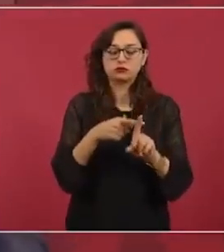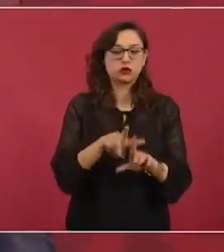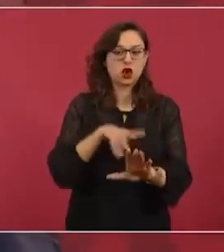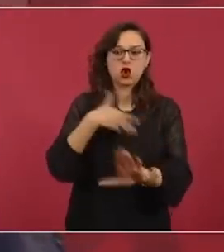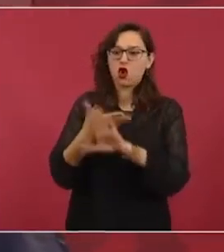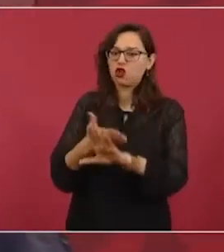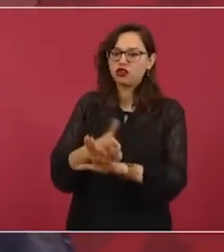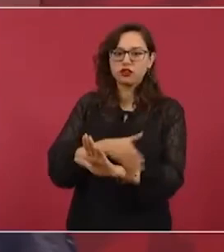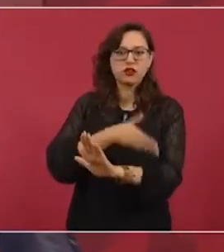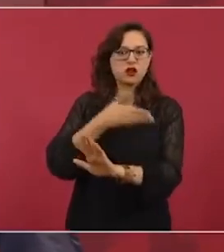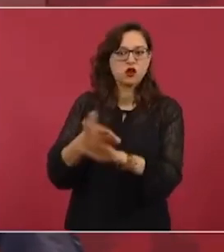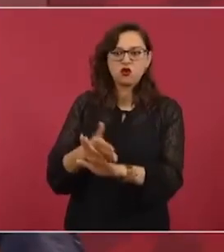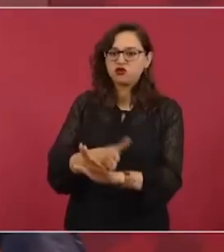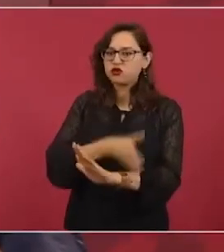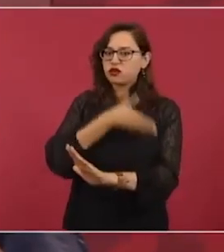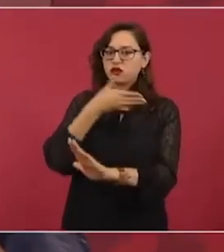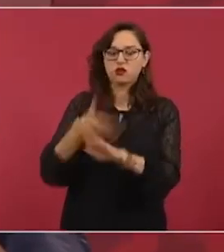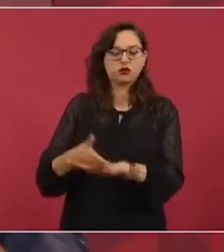atacarnos,